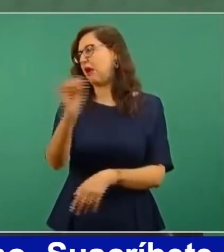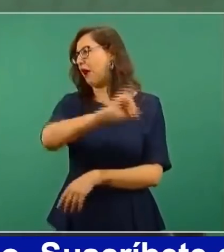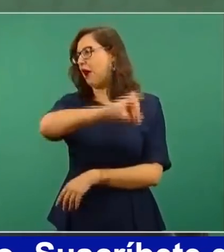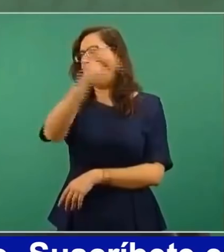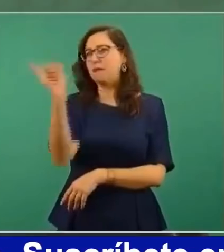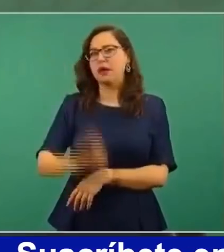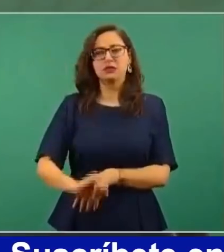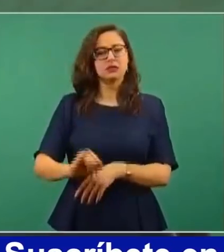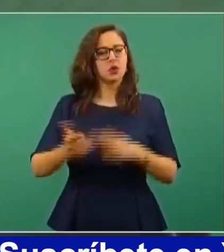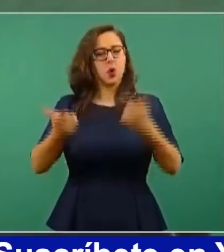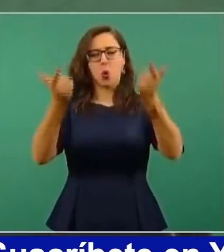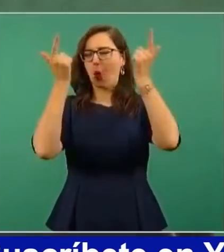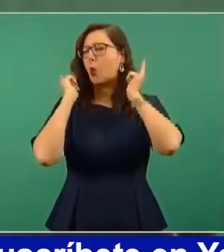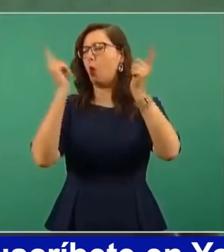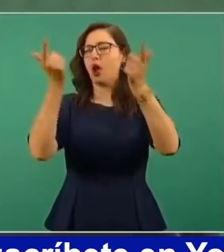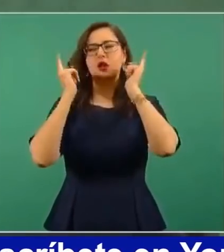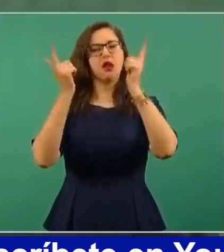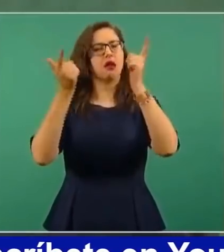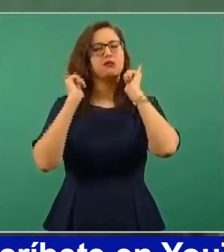el autoritarismo